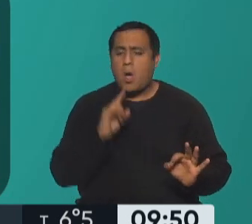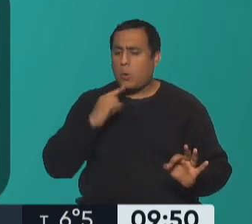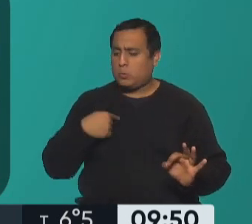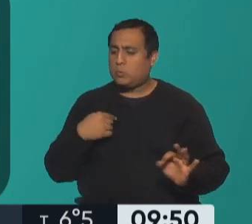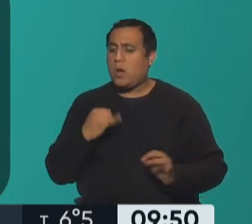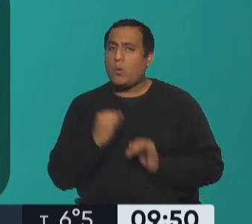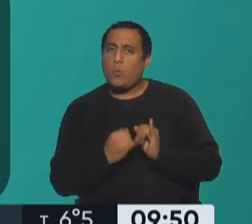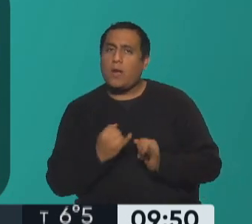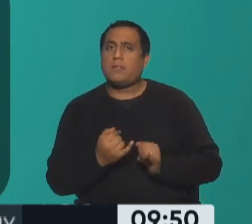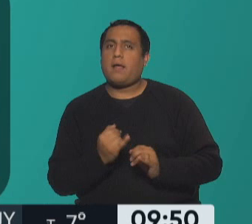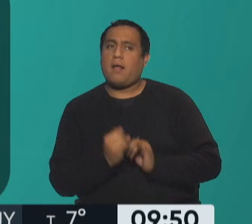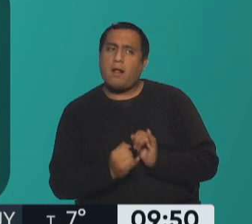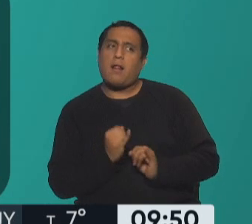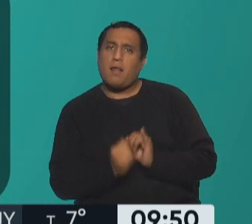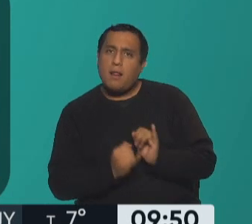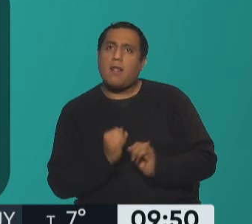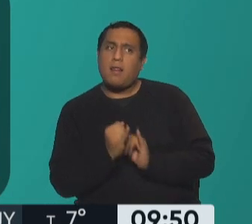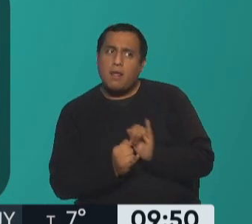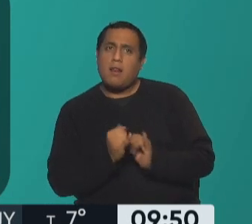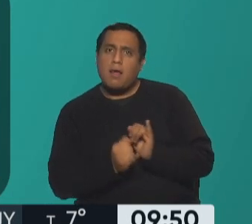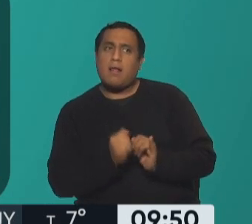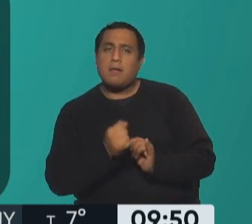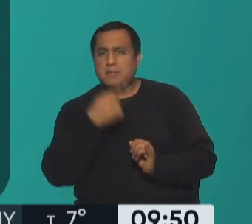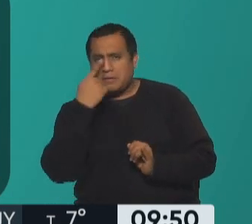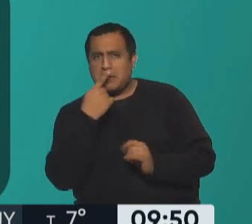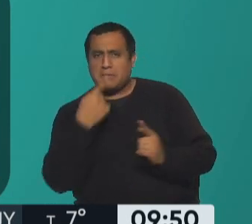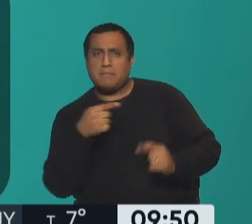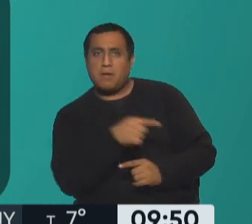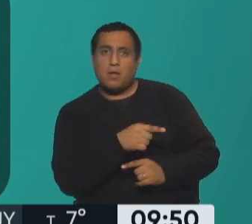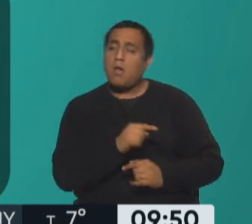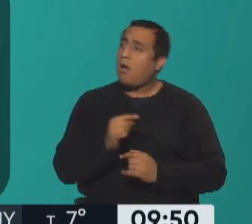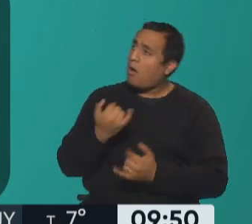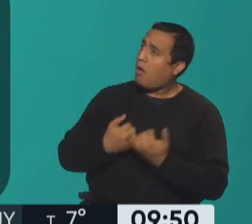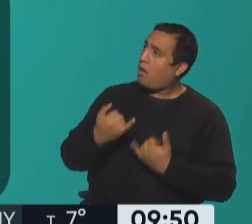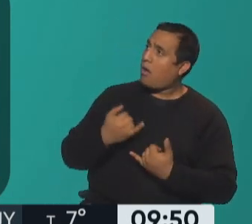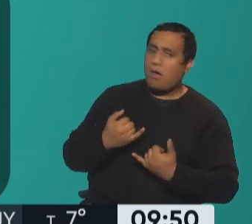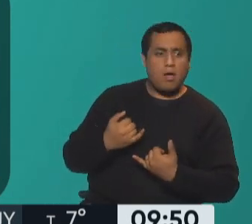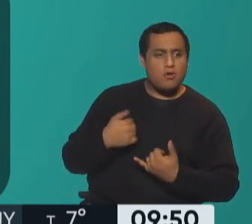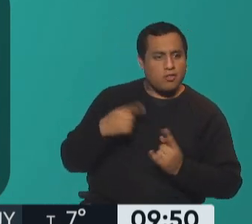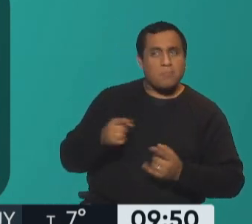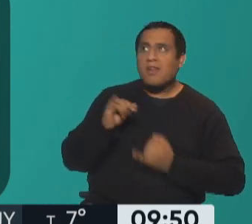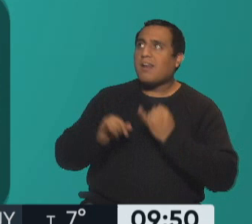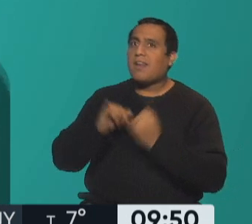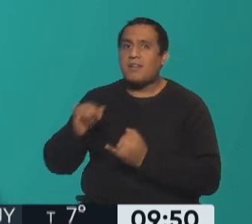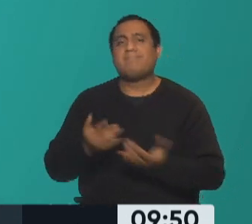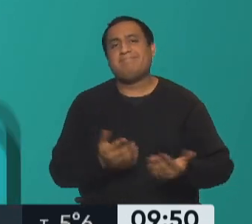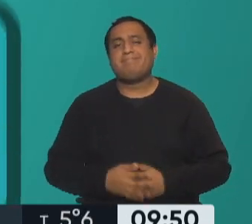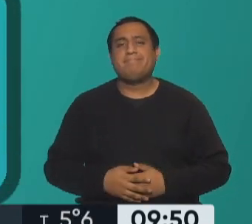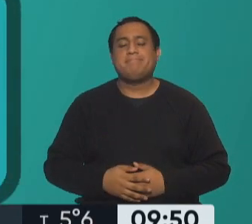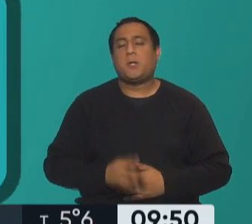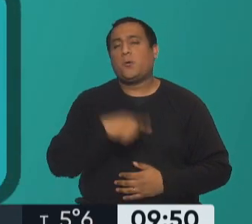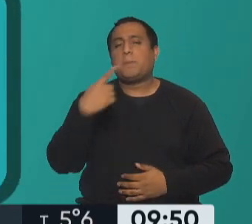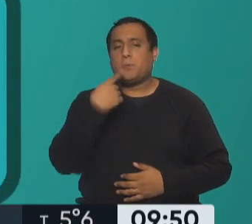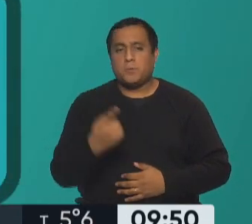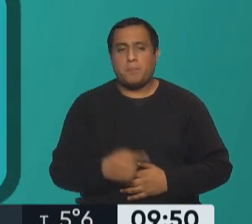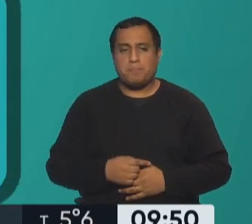para que tu hijo diga las cosas le van a parecer interesantes las días también le van a parecer interesantes a mi papá muy bien vamos a otra